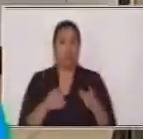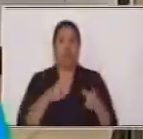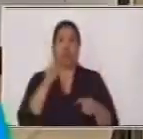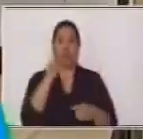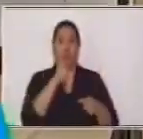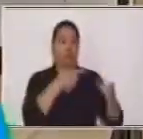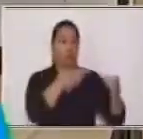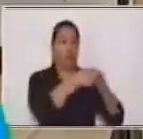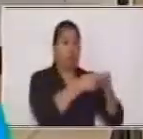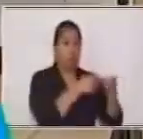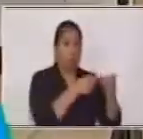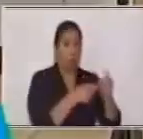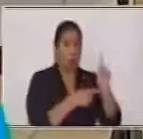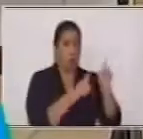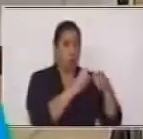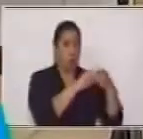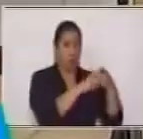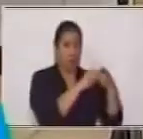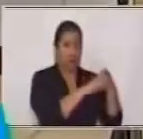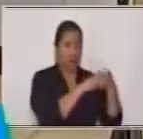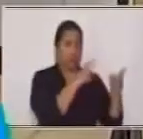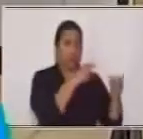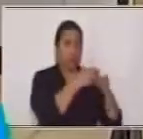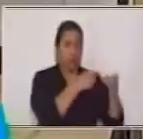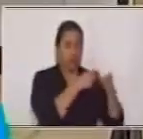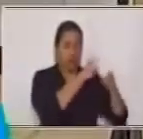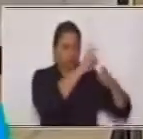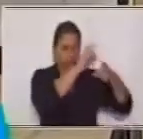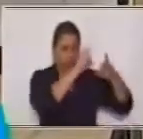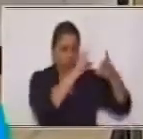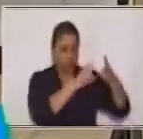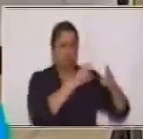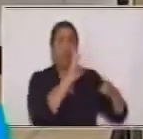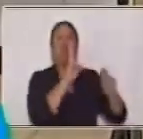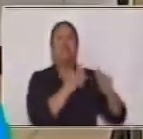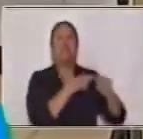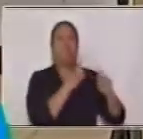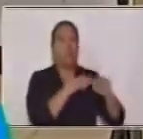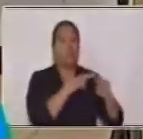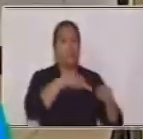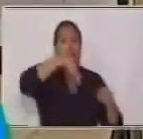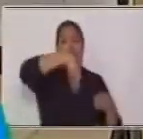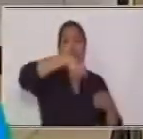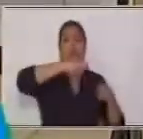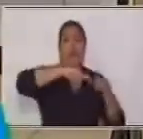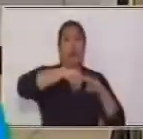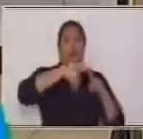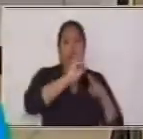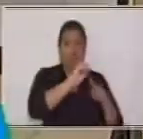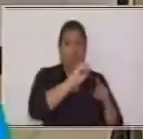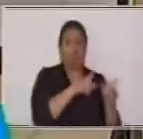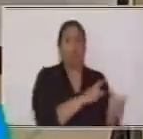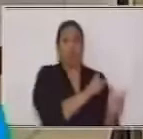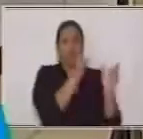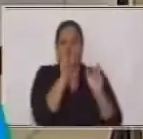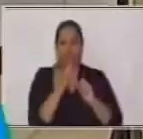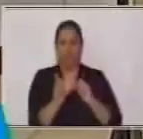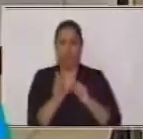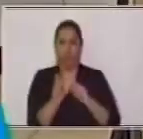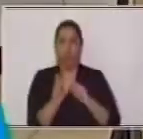que vimos toda la clasificación según el tipo de conjunción o el tipo de nexo que tiene. Las oraciones